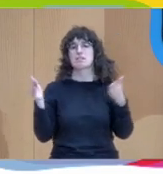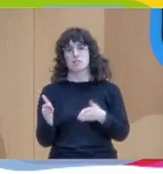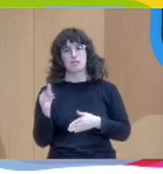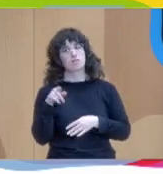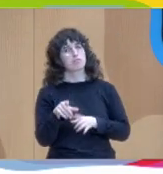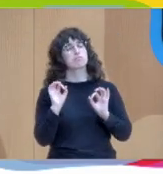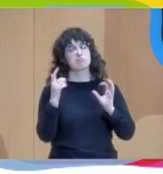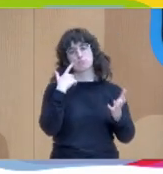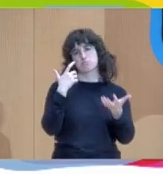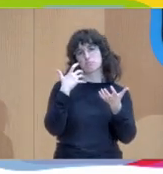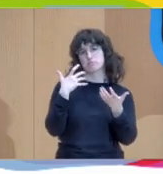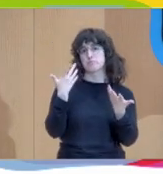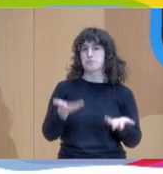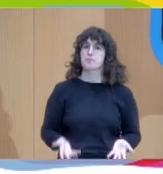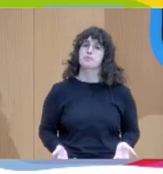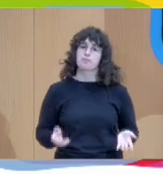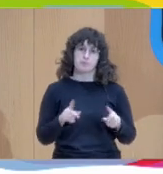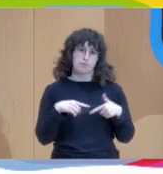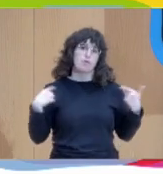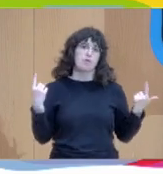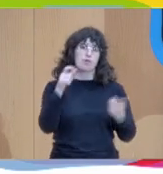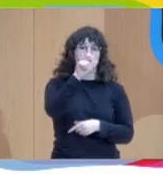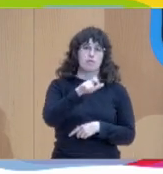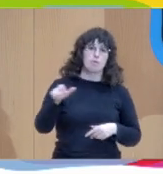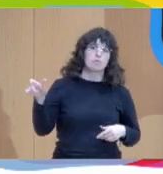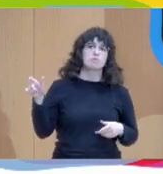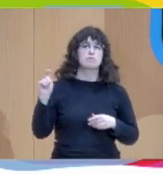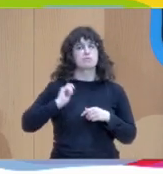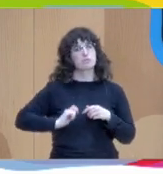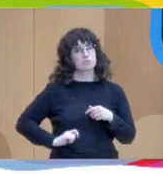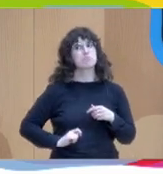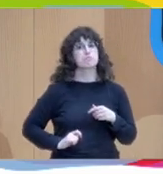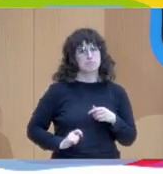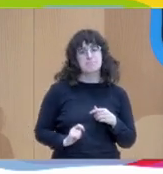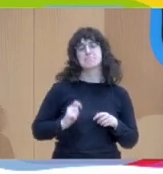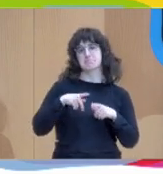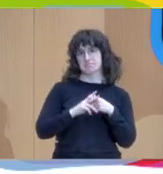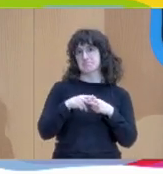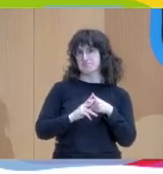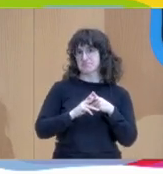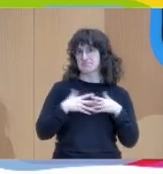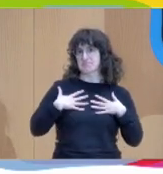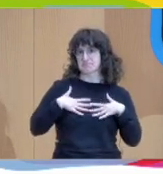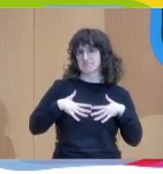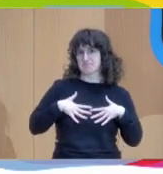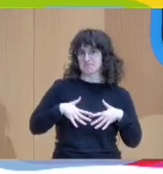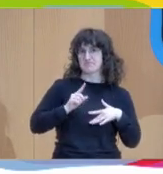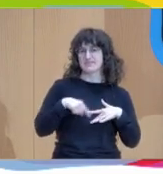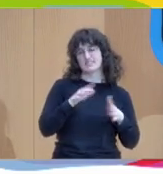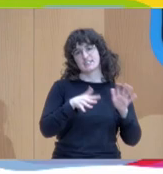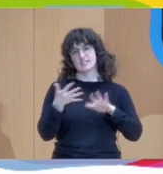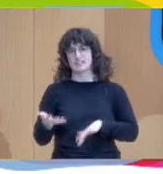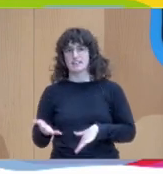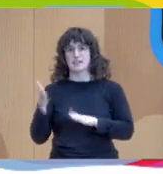destacable. Y como profesionales, pues hemos ido adquiriendo herramientas que podemos utilizar en la intervención con familias y con los